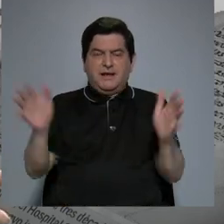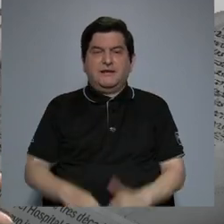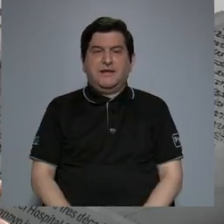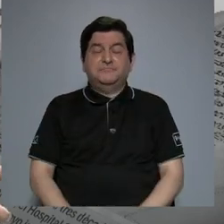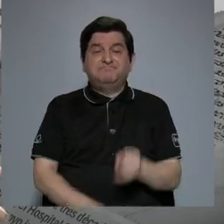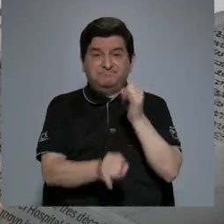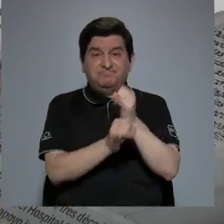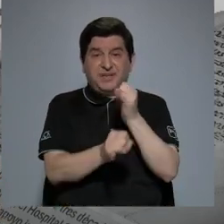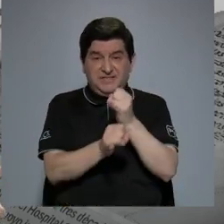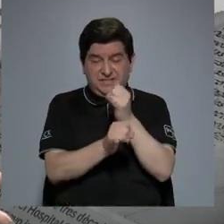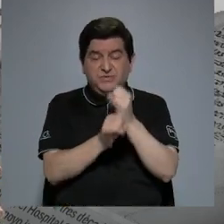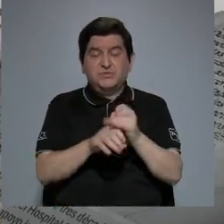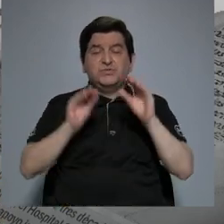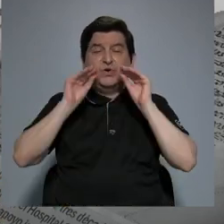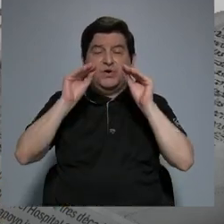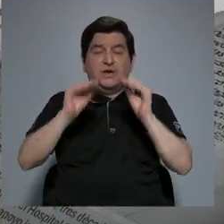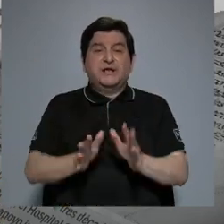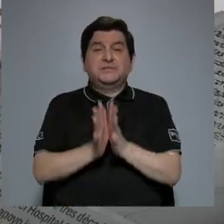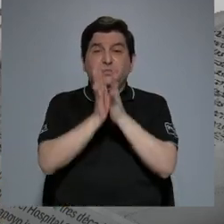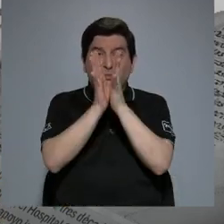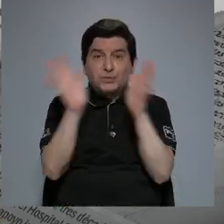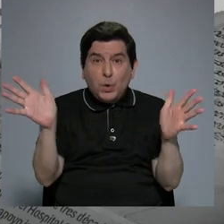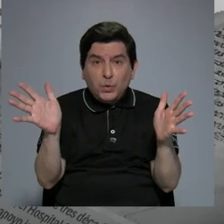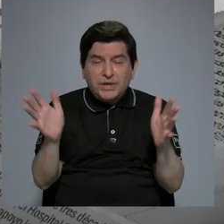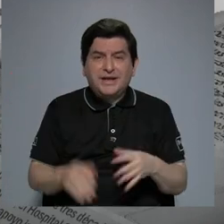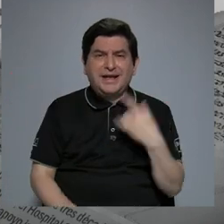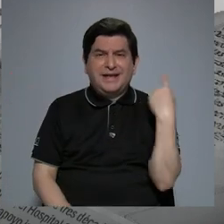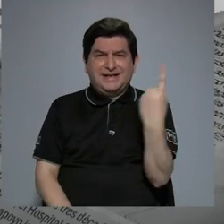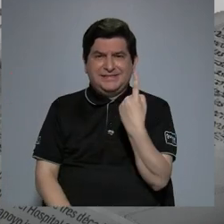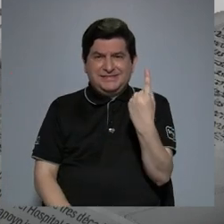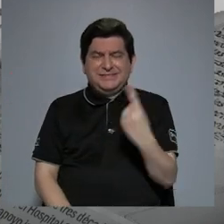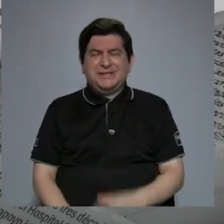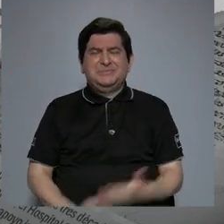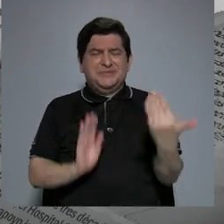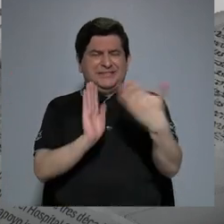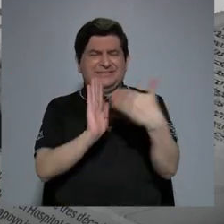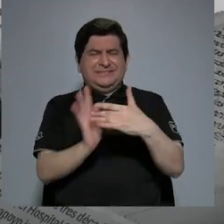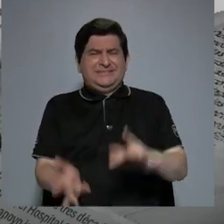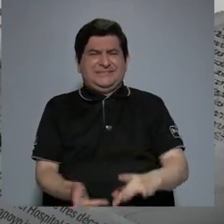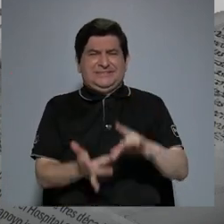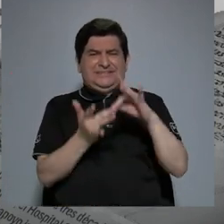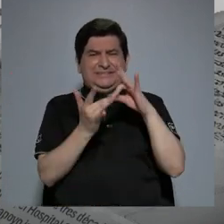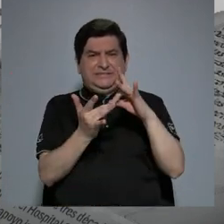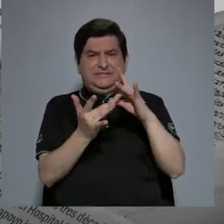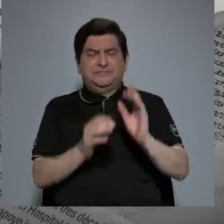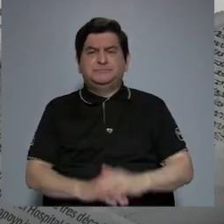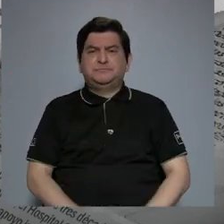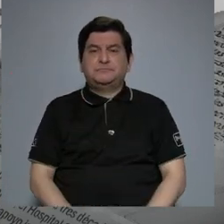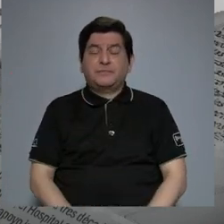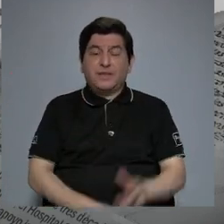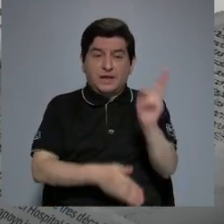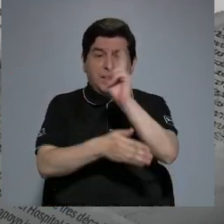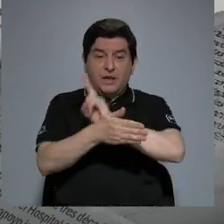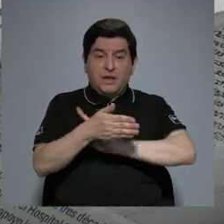las instituciones de educación pública siempre han sido las más afectadas. En las